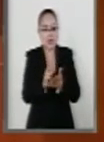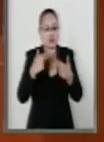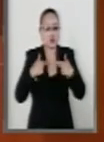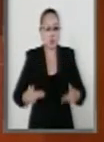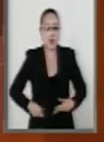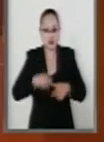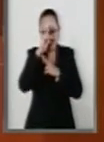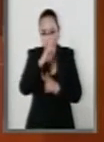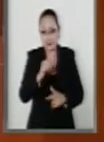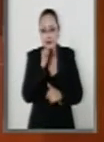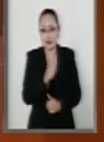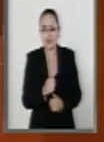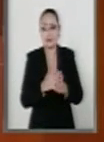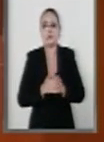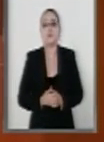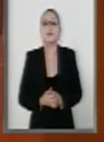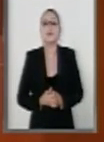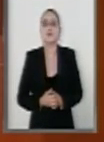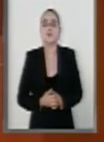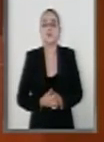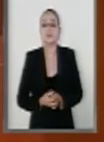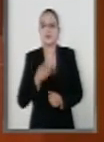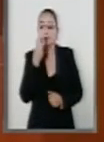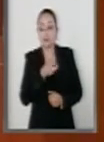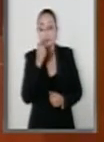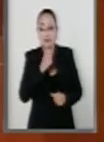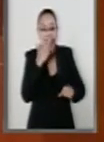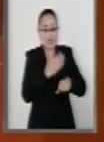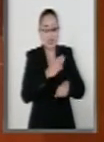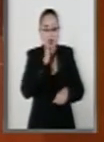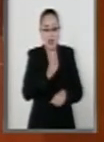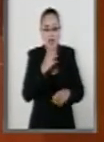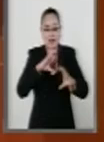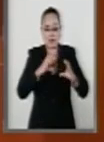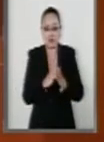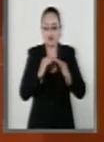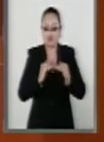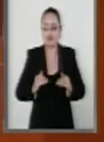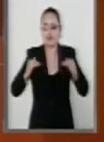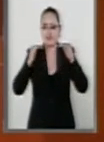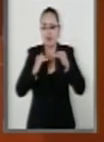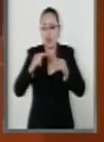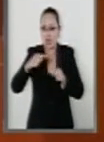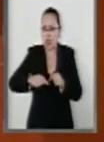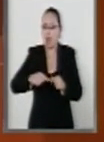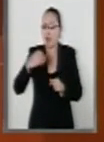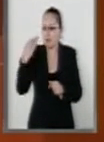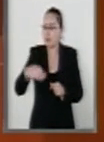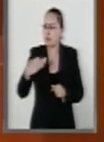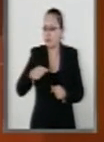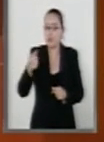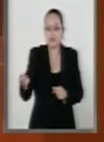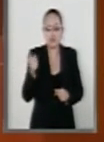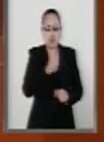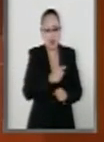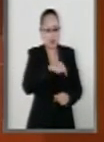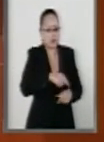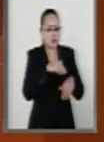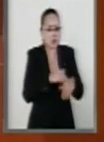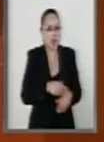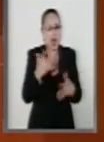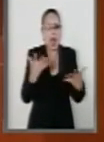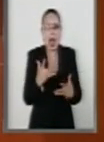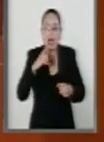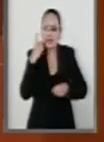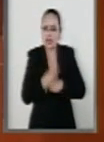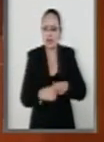los derechos humanos. La impunidad de los superiores jerárquicos que toleran que sus subordinados cometan delitos que